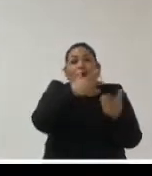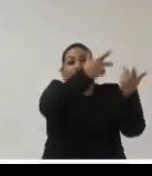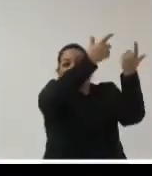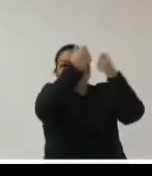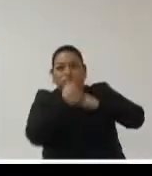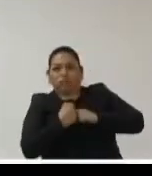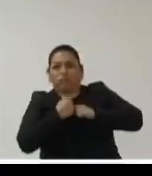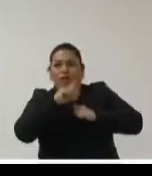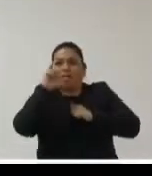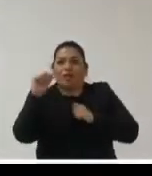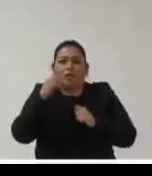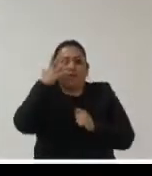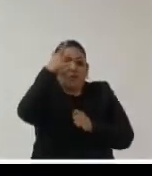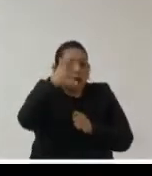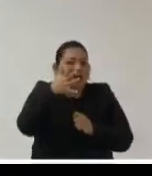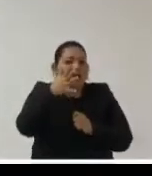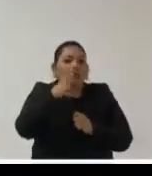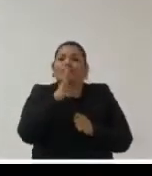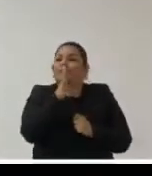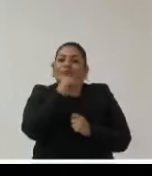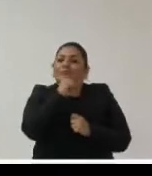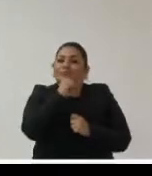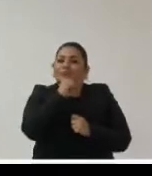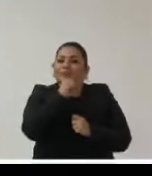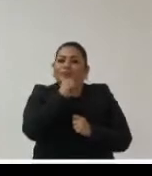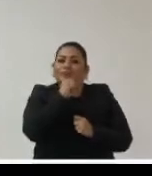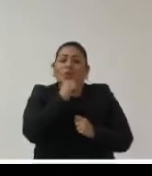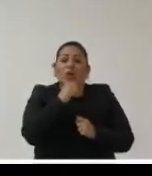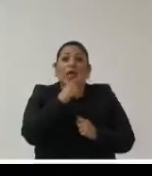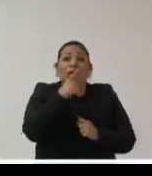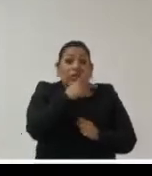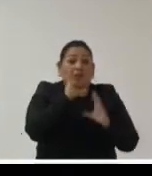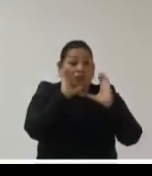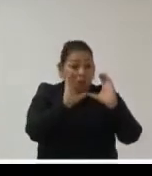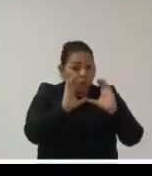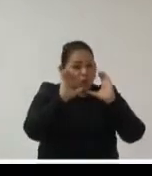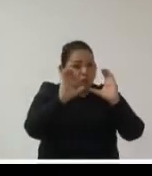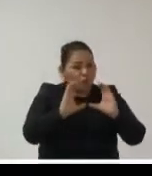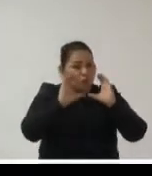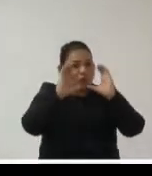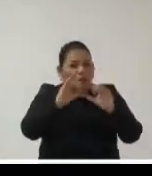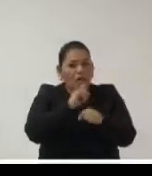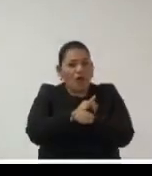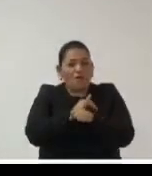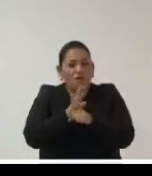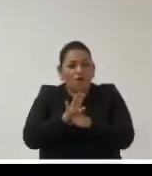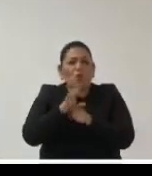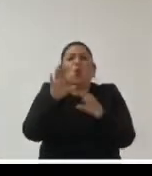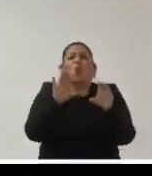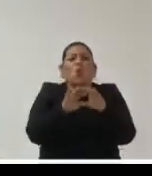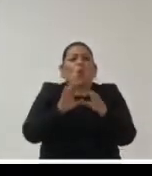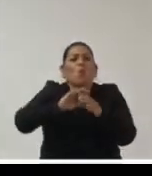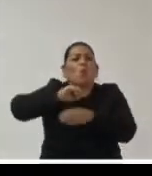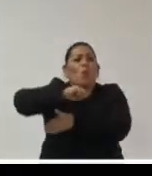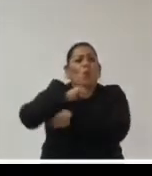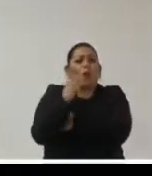sobre cómo vamos a contratar el almacenamiento de nuestros documentos registros y datos electrónicos en la nube